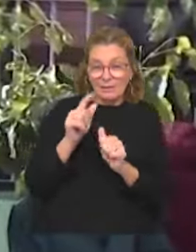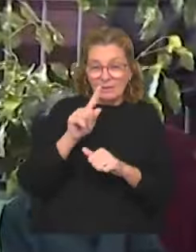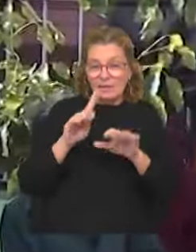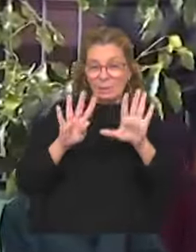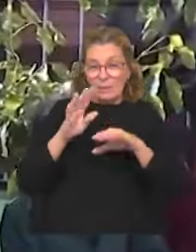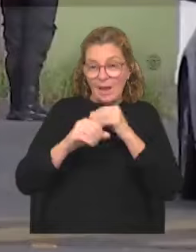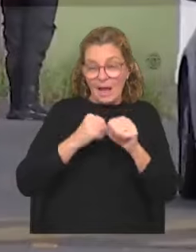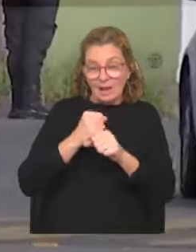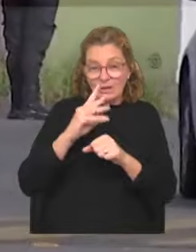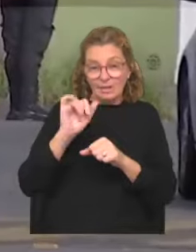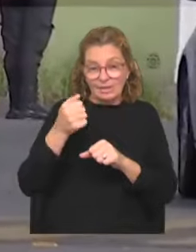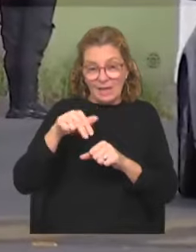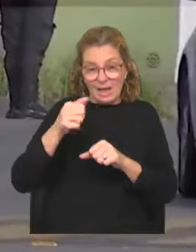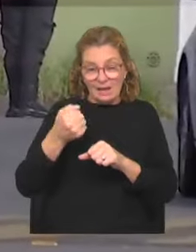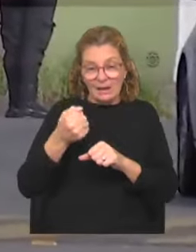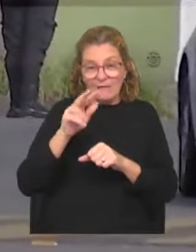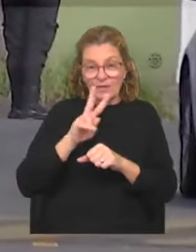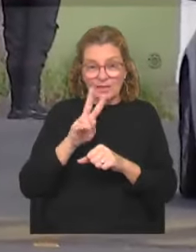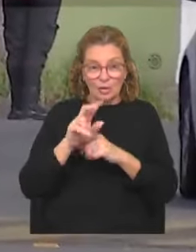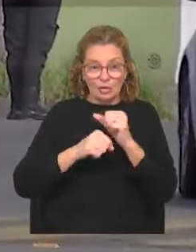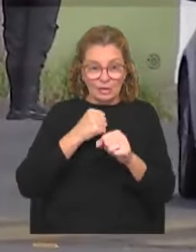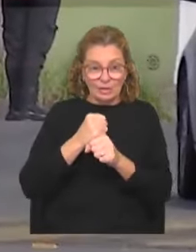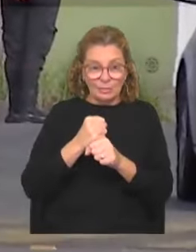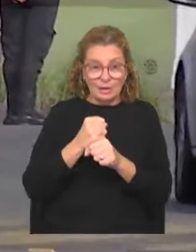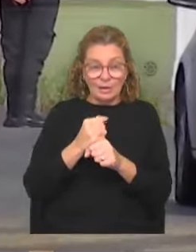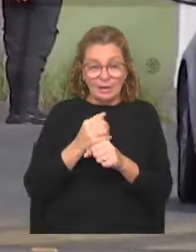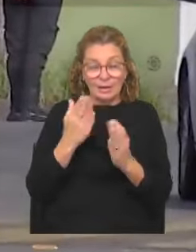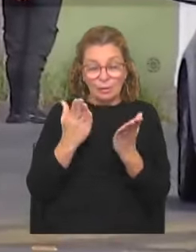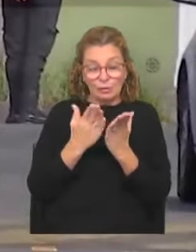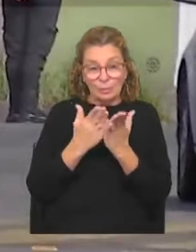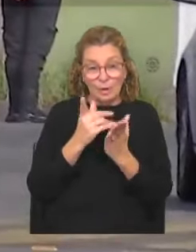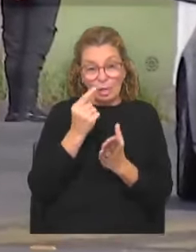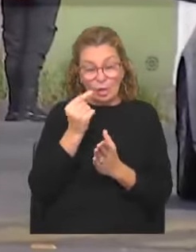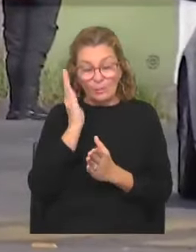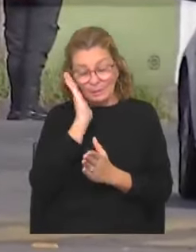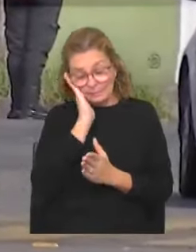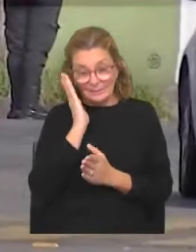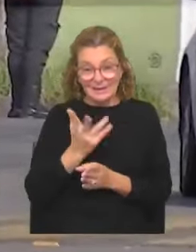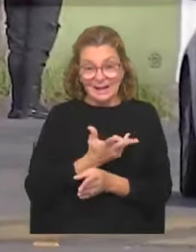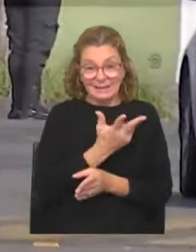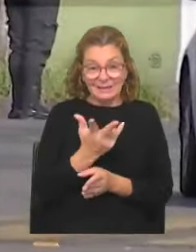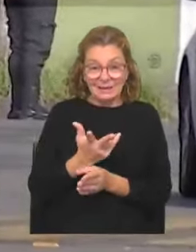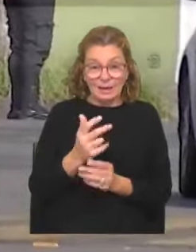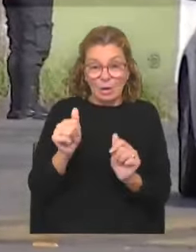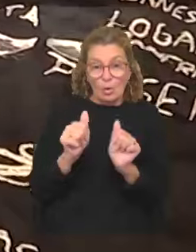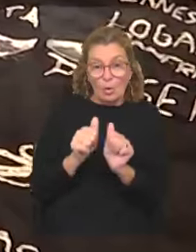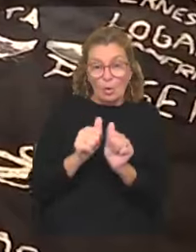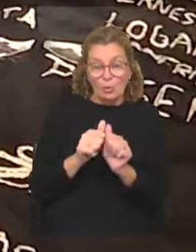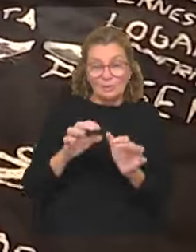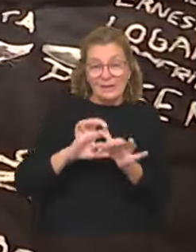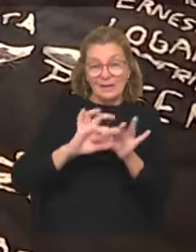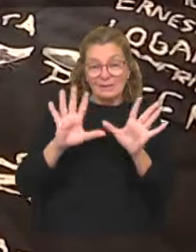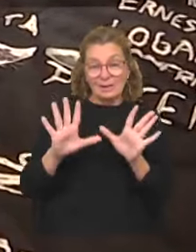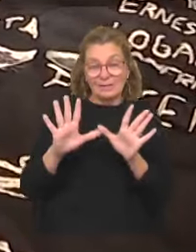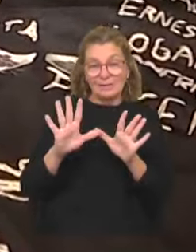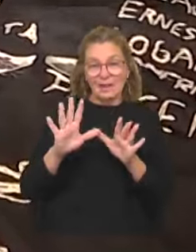años, y Diana Maidanik, de 22, que se habían quedado a estudiar y a dormir. Las tres militaban en el Movimiento de Liberación Nacional